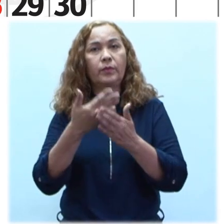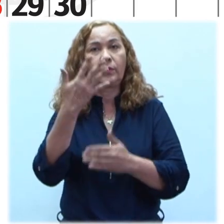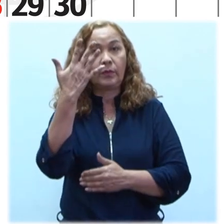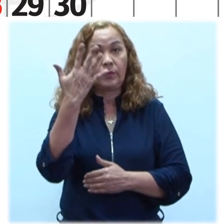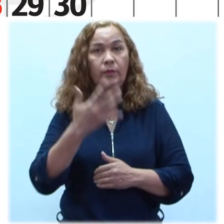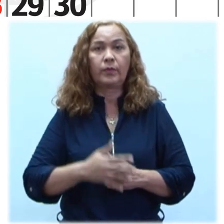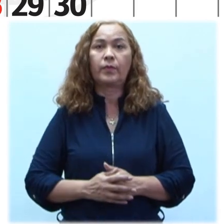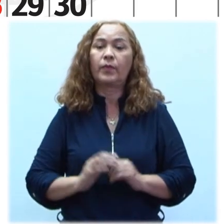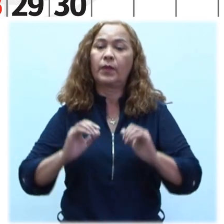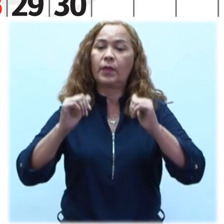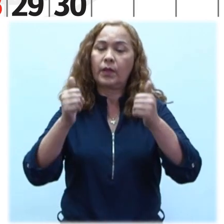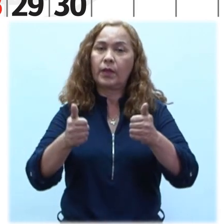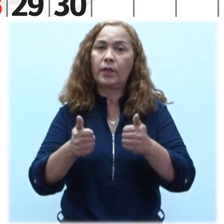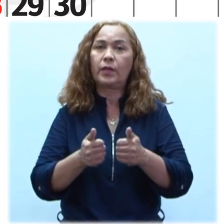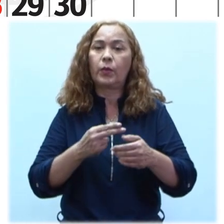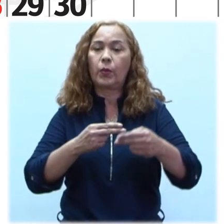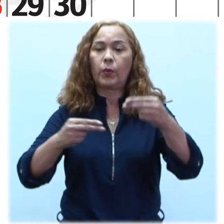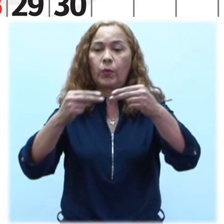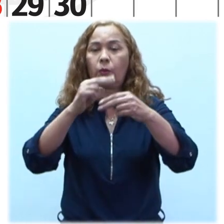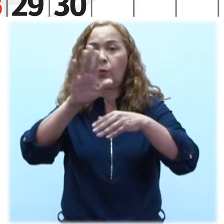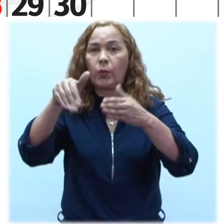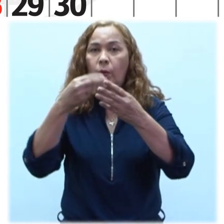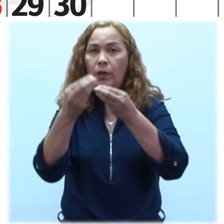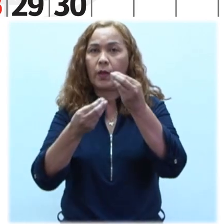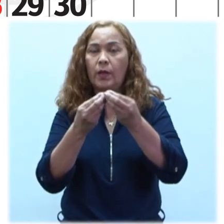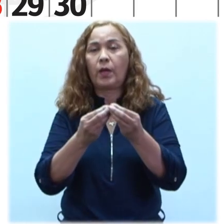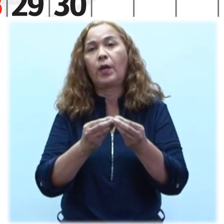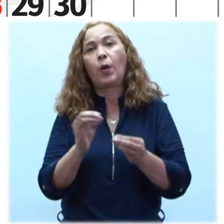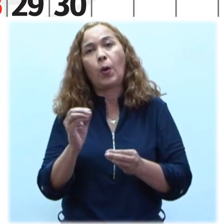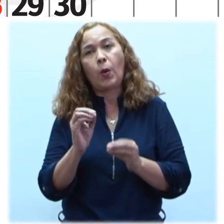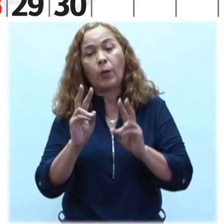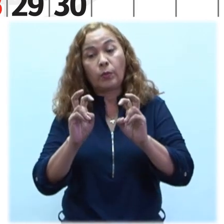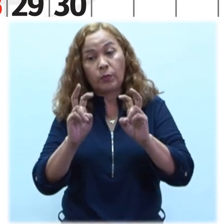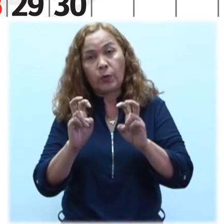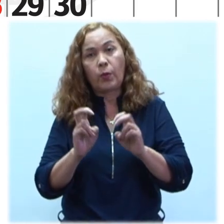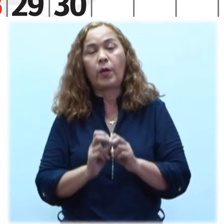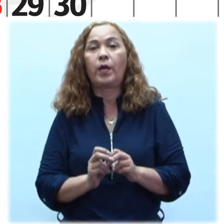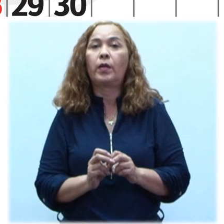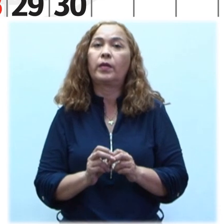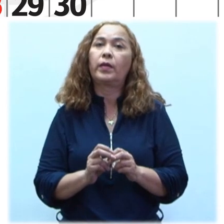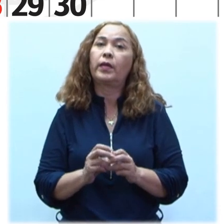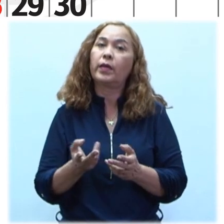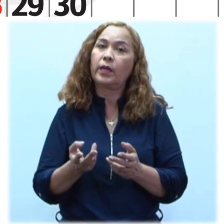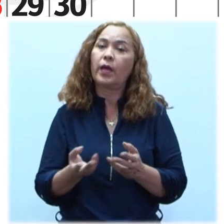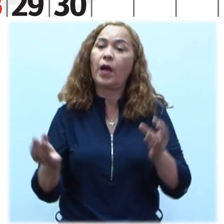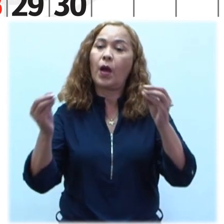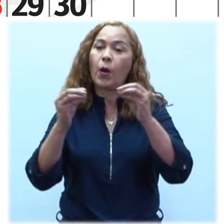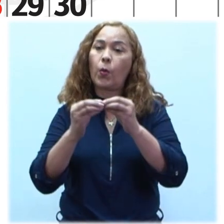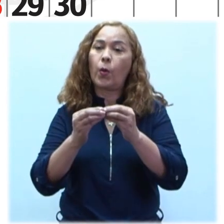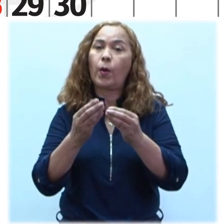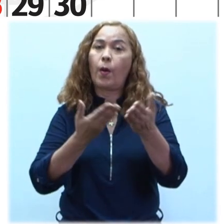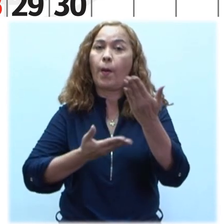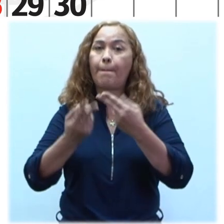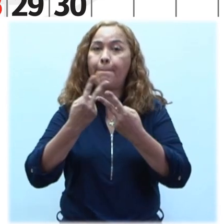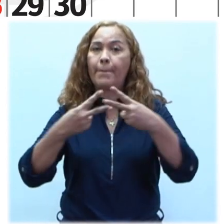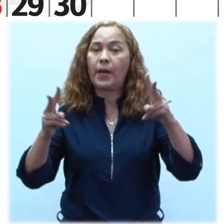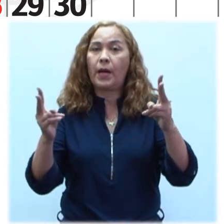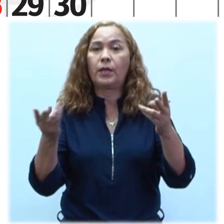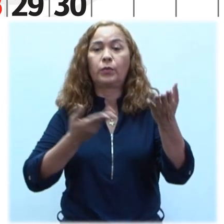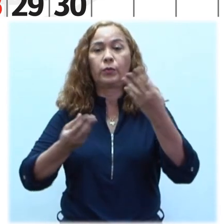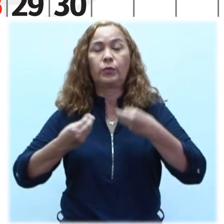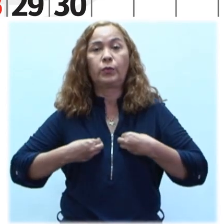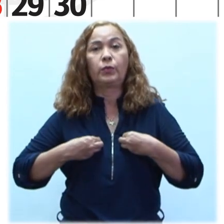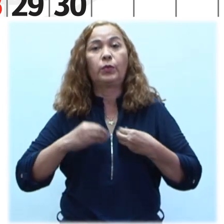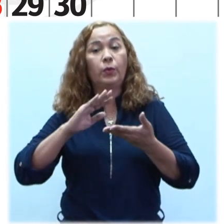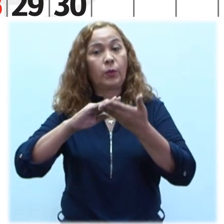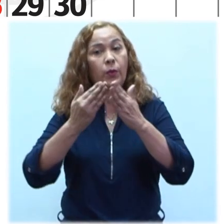1 al 5 Inicio de construcción colectiva y o actualización de los recuerdos de paz y convivencia